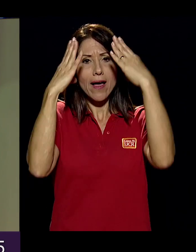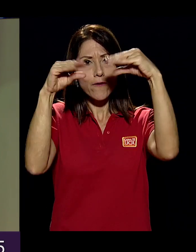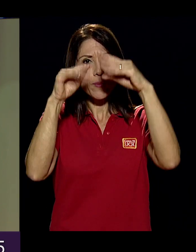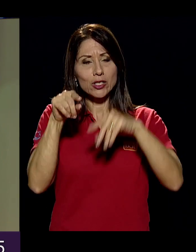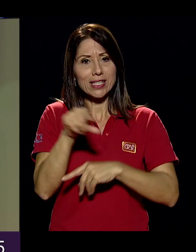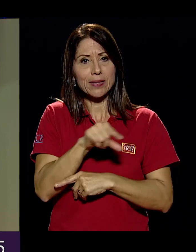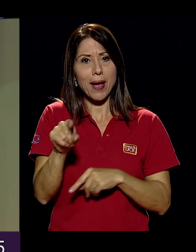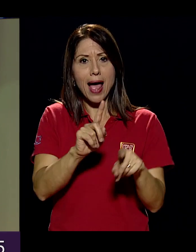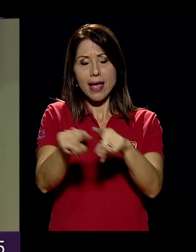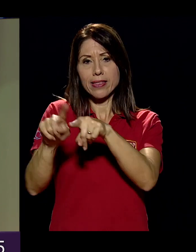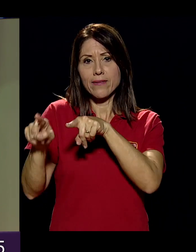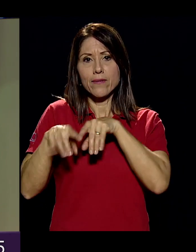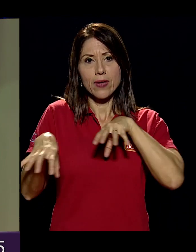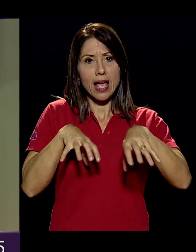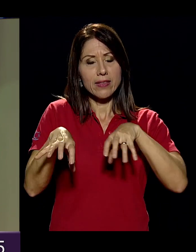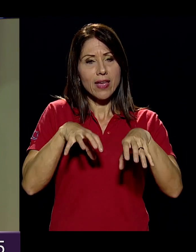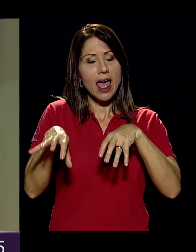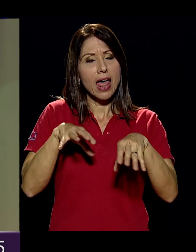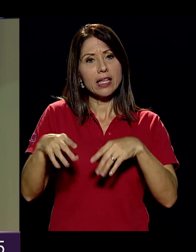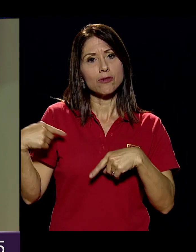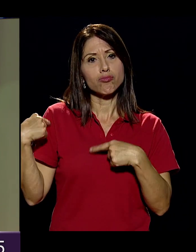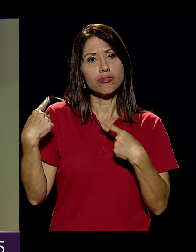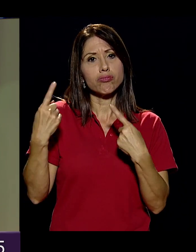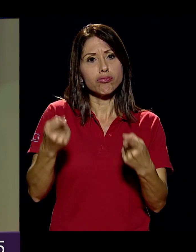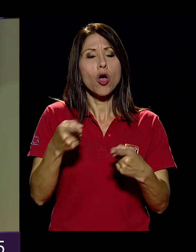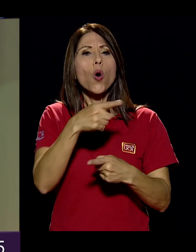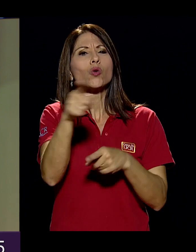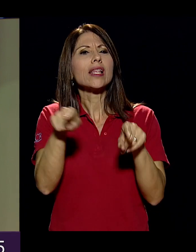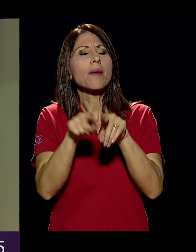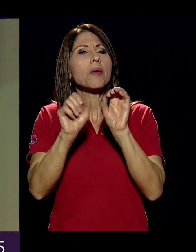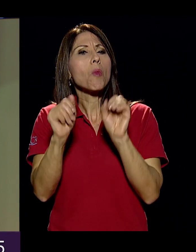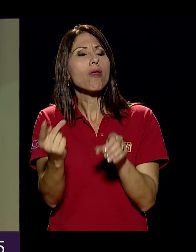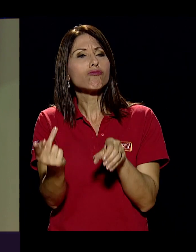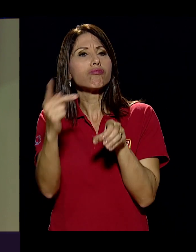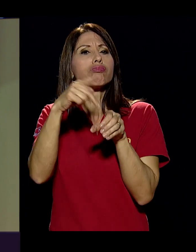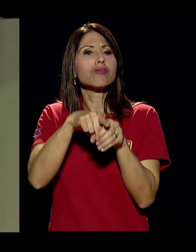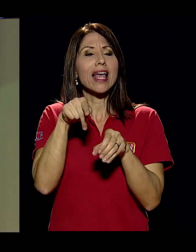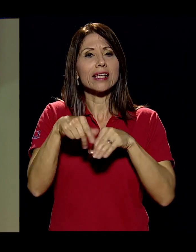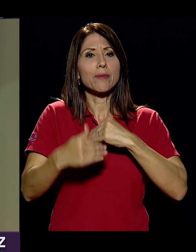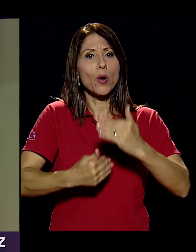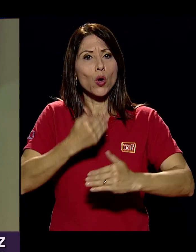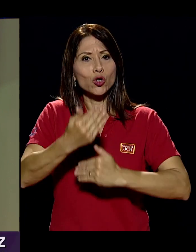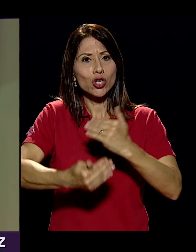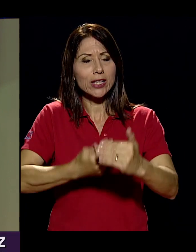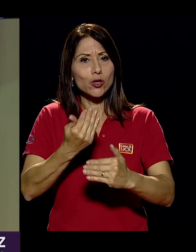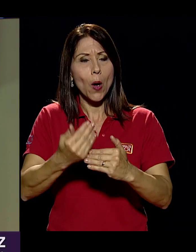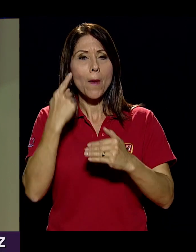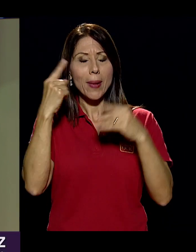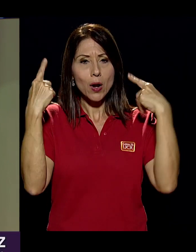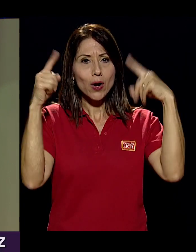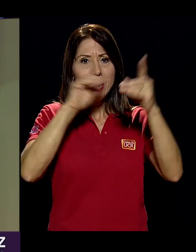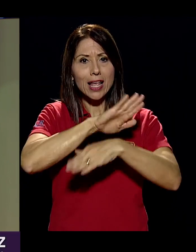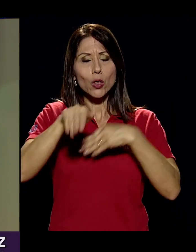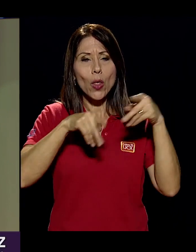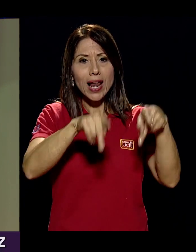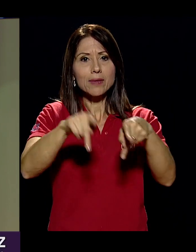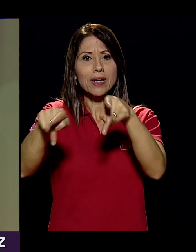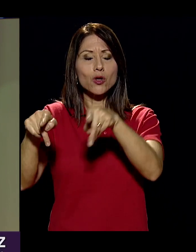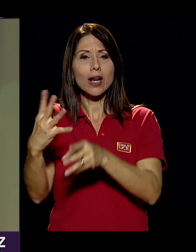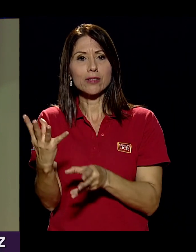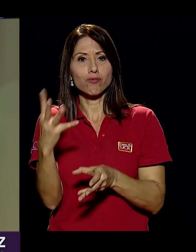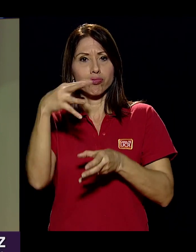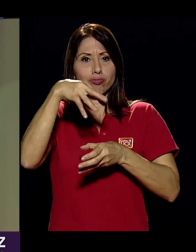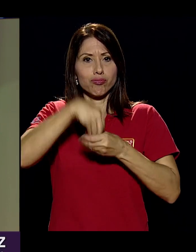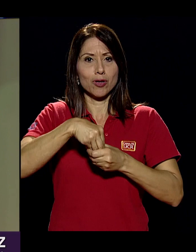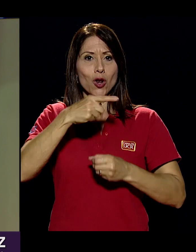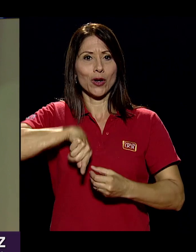información sobre esta semana, las diferentes actividades que se han desarrollado y cómo usted también puede ser partícipe de este proceso hacia la inclusión